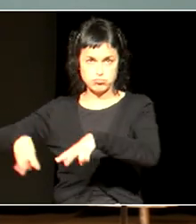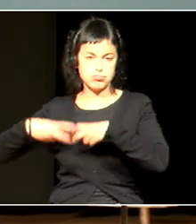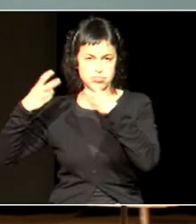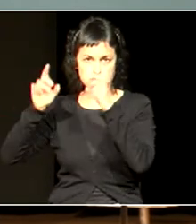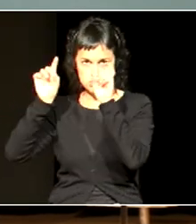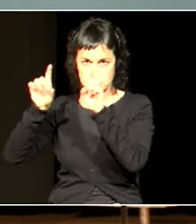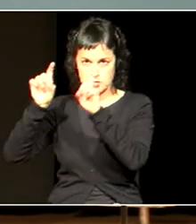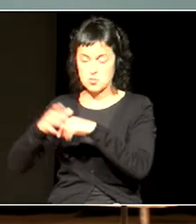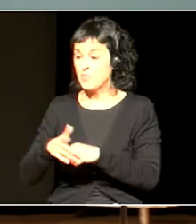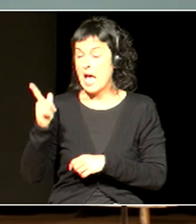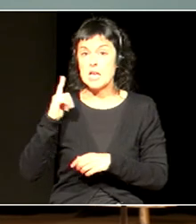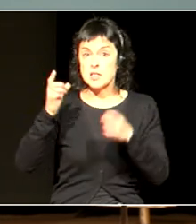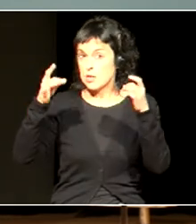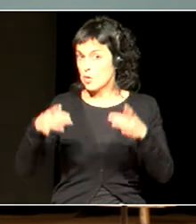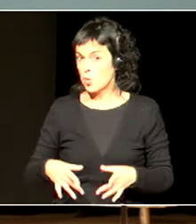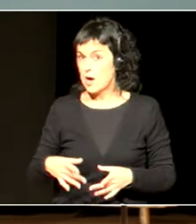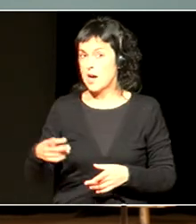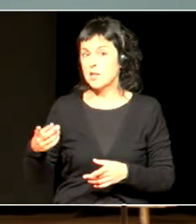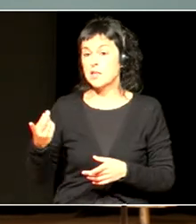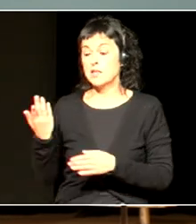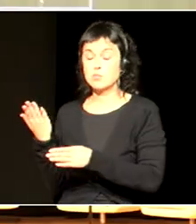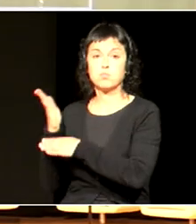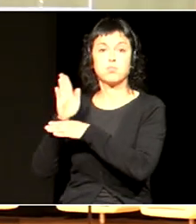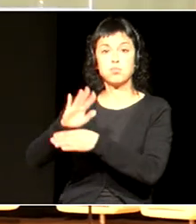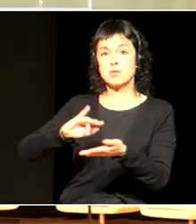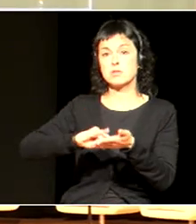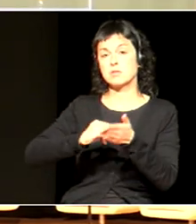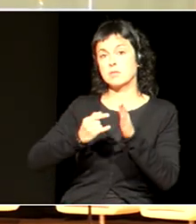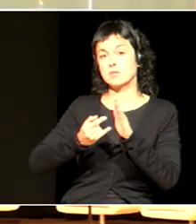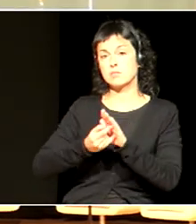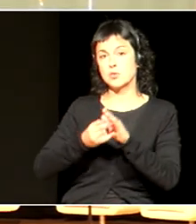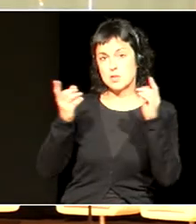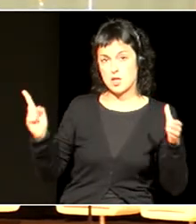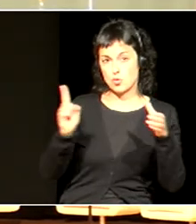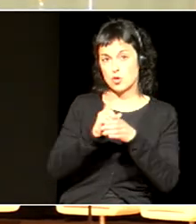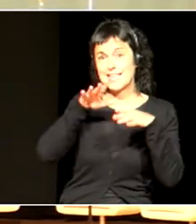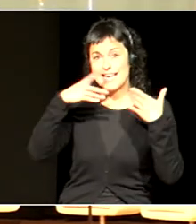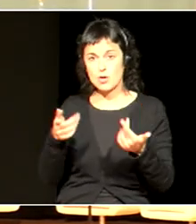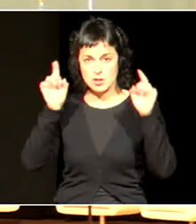eureka aurkeztu ziguten ba inklusio plana eta orain, bigarren eskiditza plana, hongi etorriak.